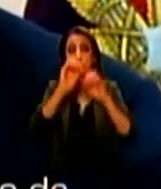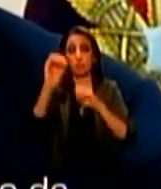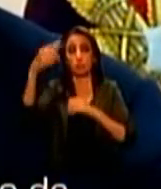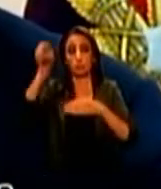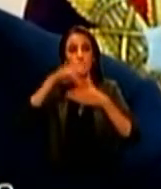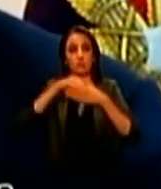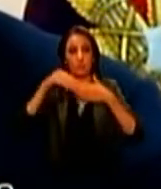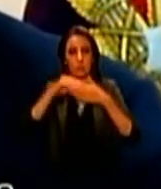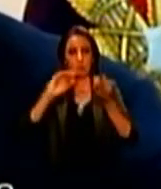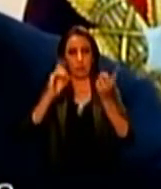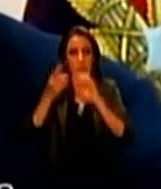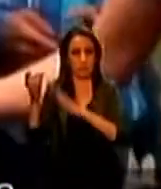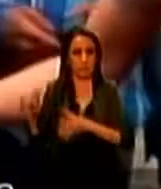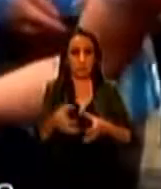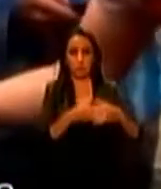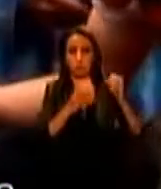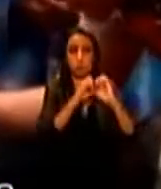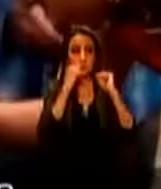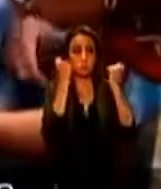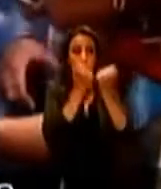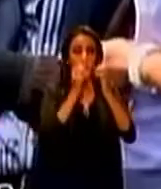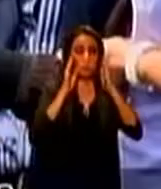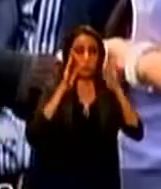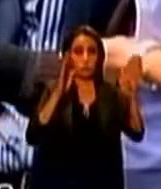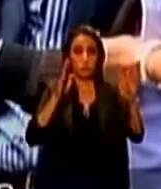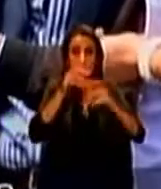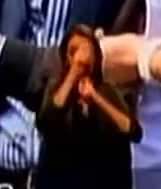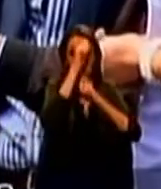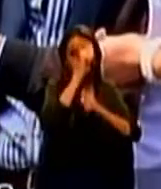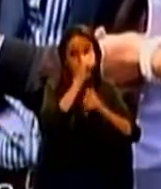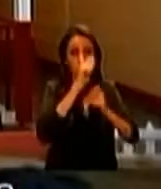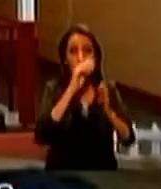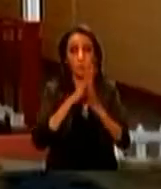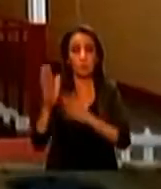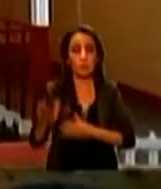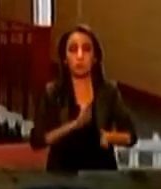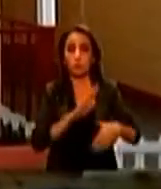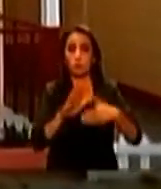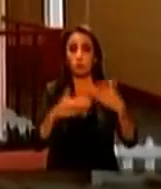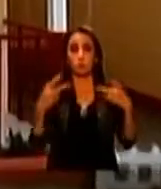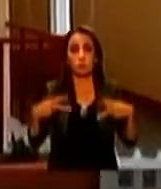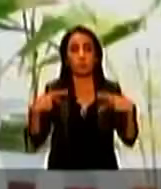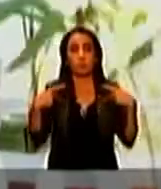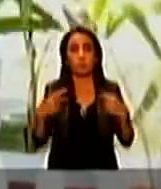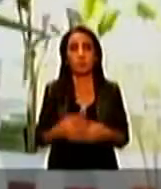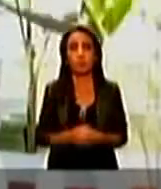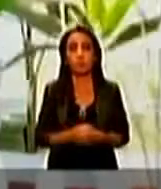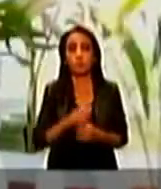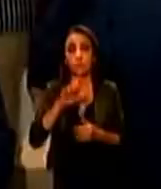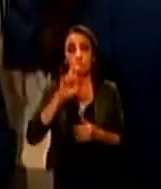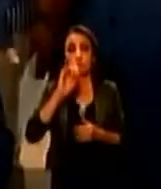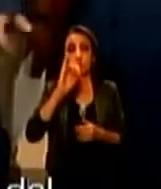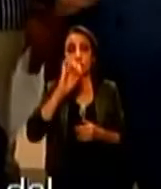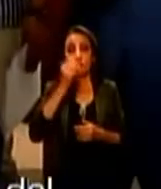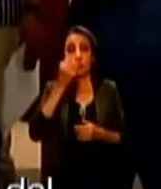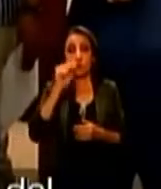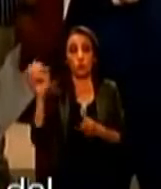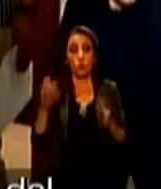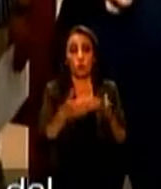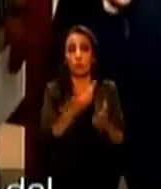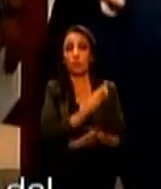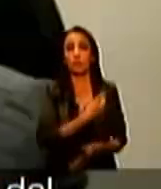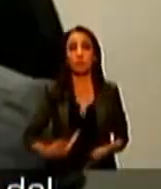de dólares para nuestro programa símbolo, para nuestro programa emblemático que es Casa para Todos. Luis Alberto